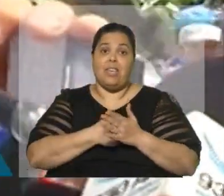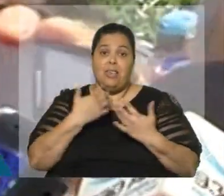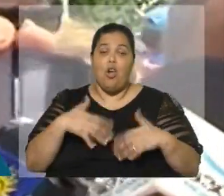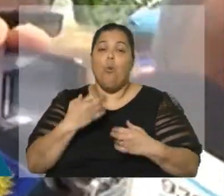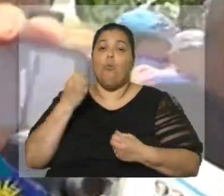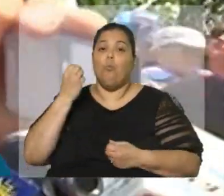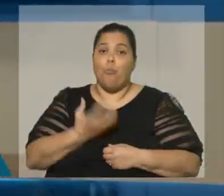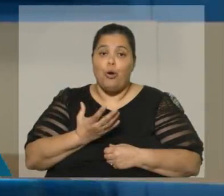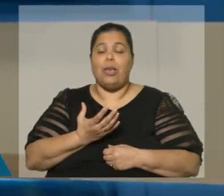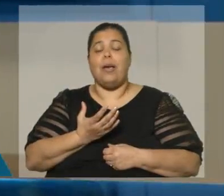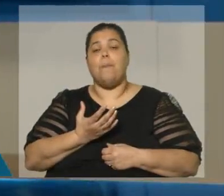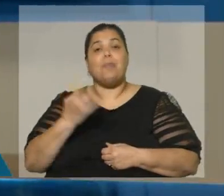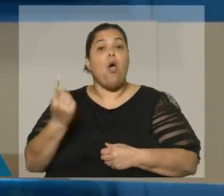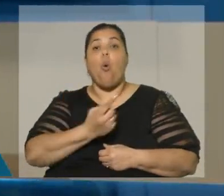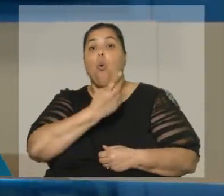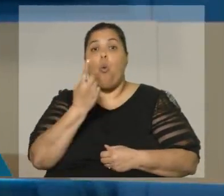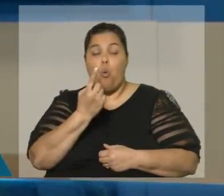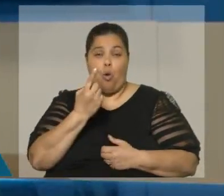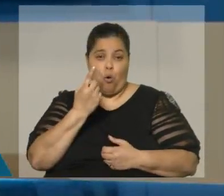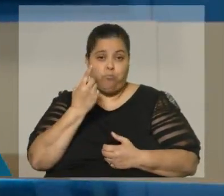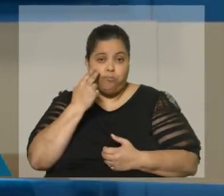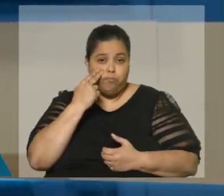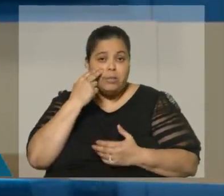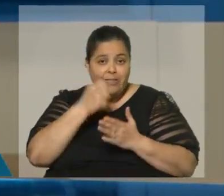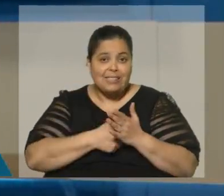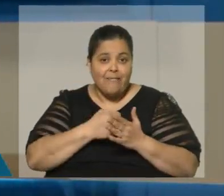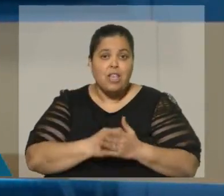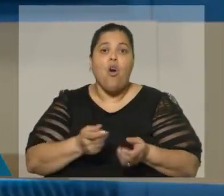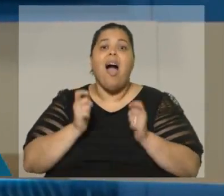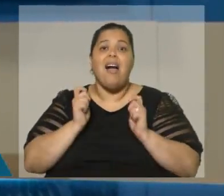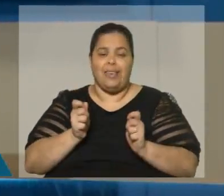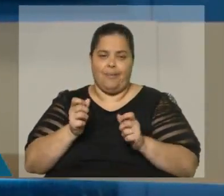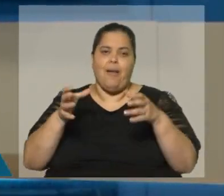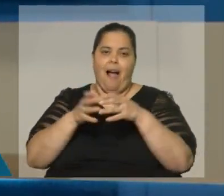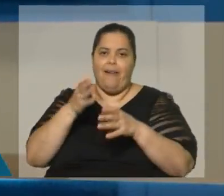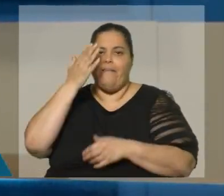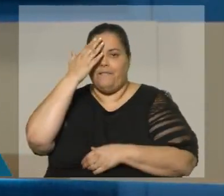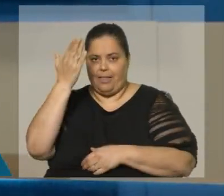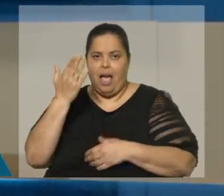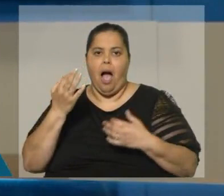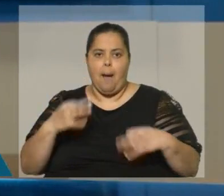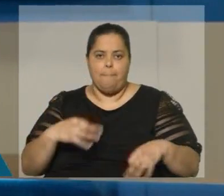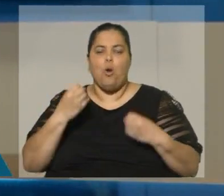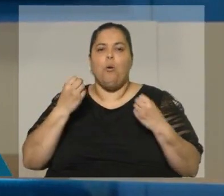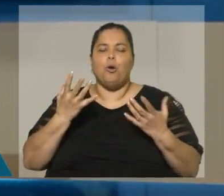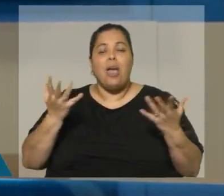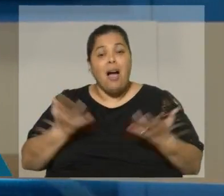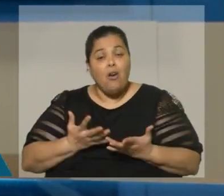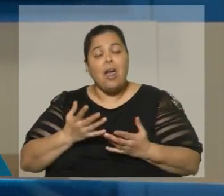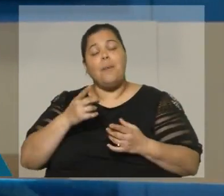pero uno de esos desafíos refiere al Frente Amplio y refuerza la